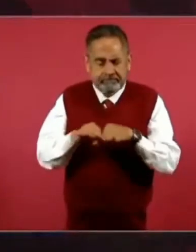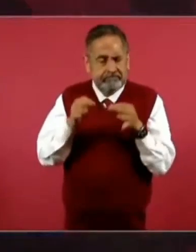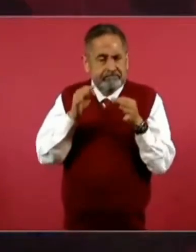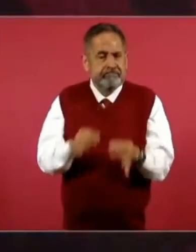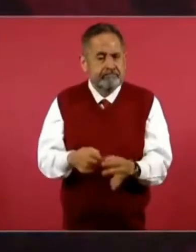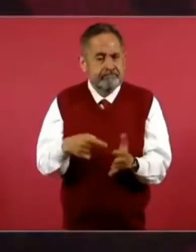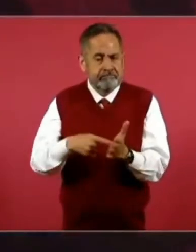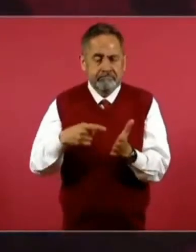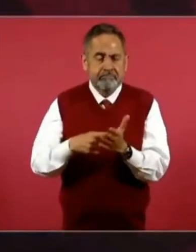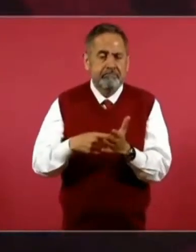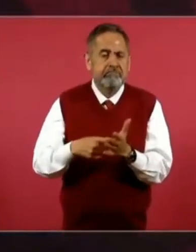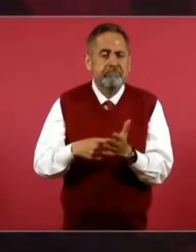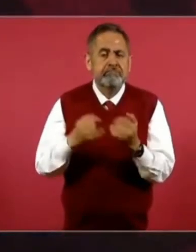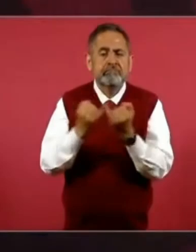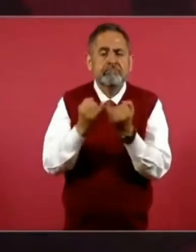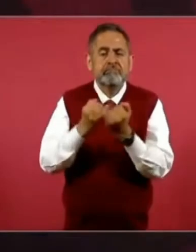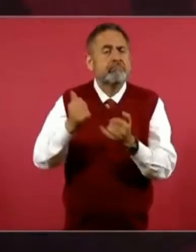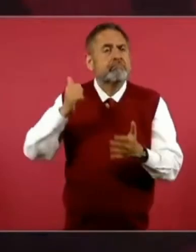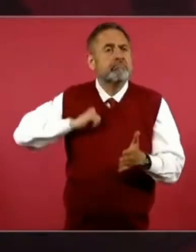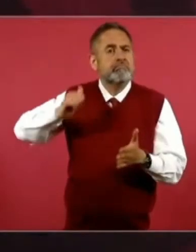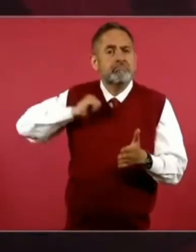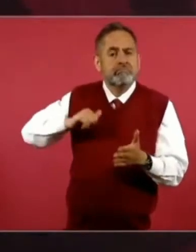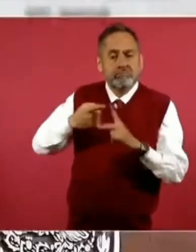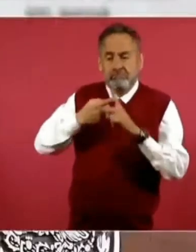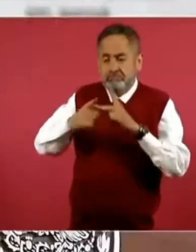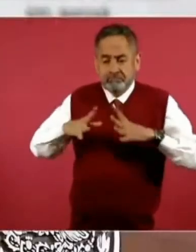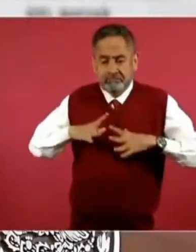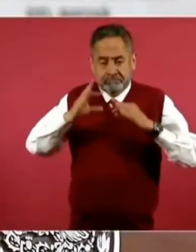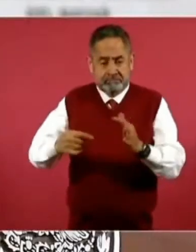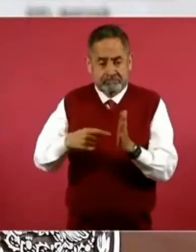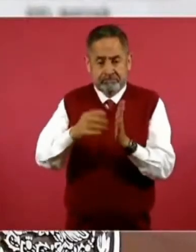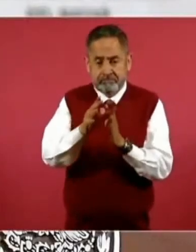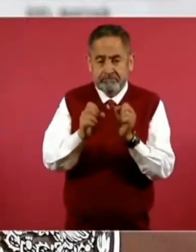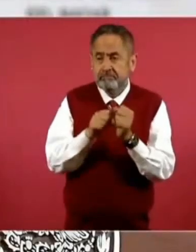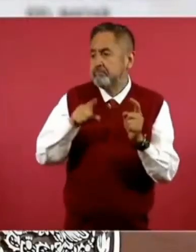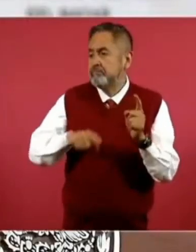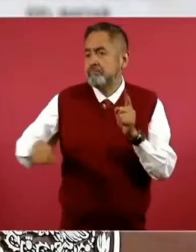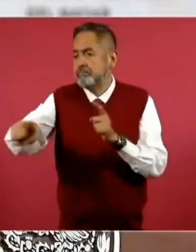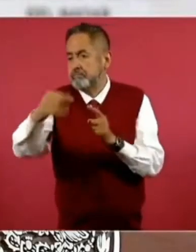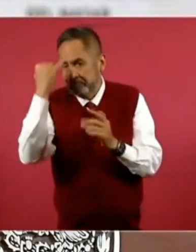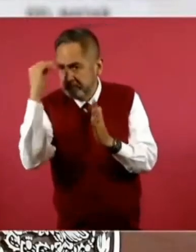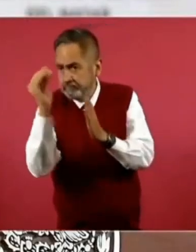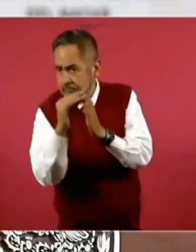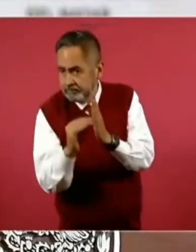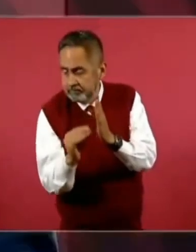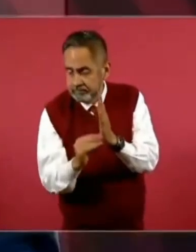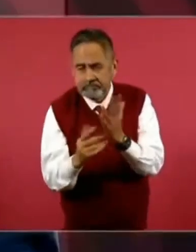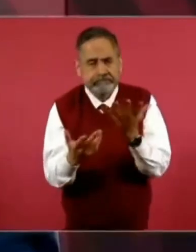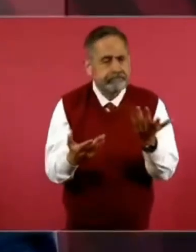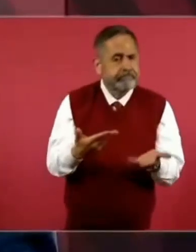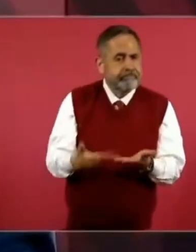popular, su